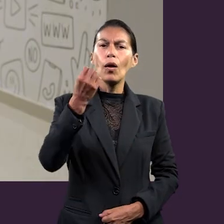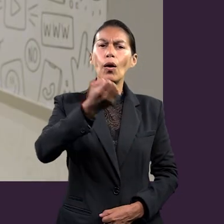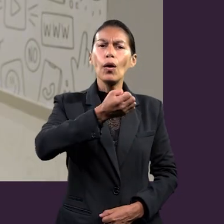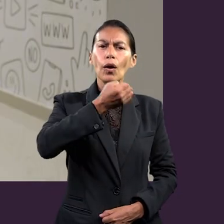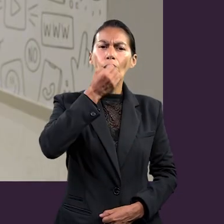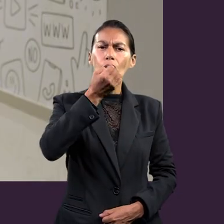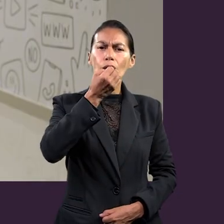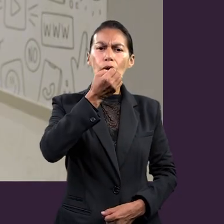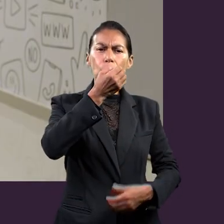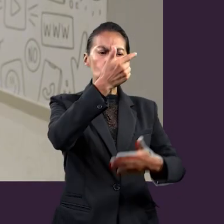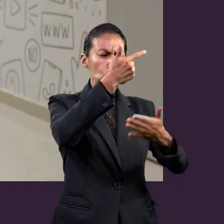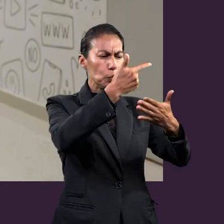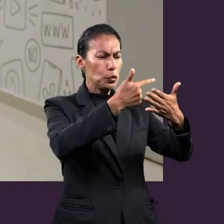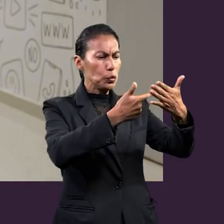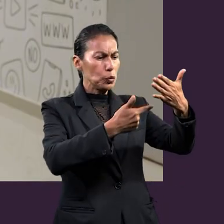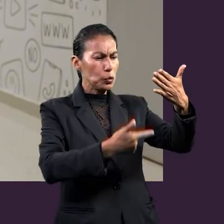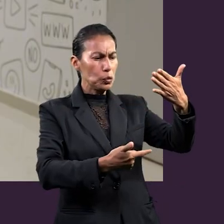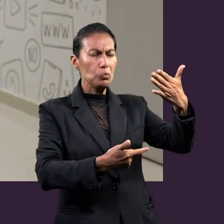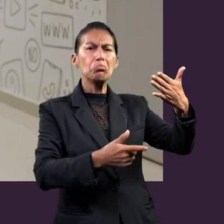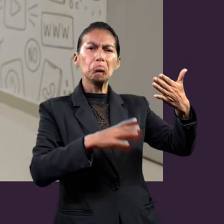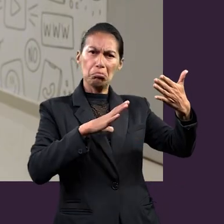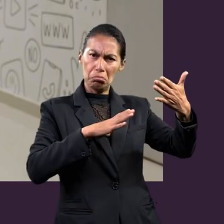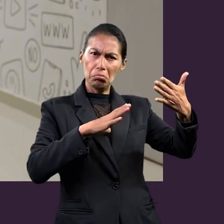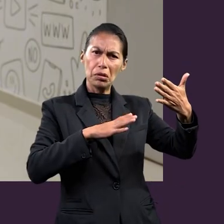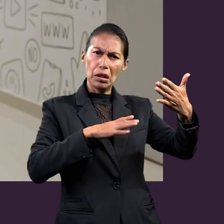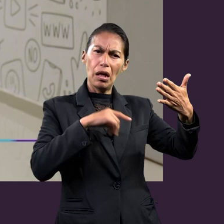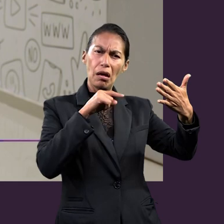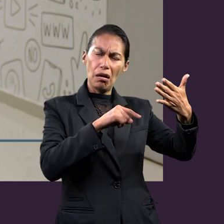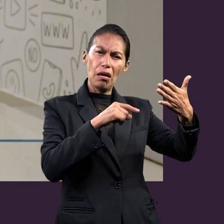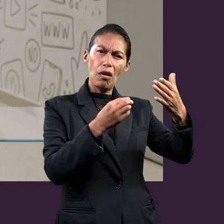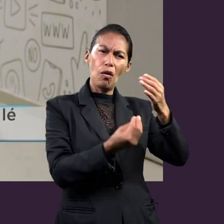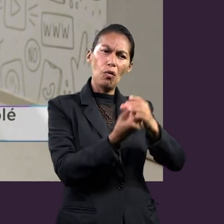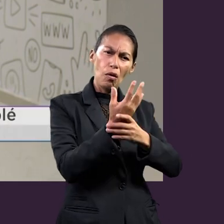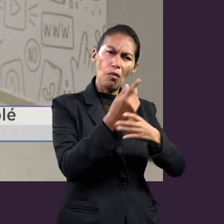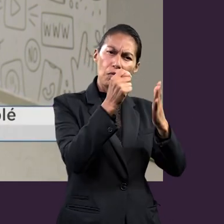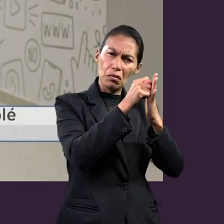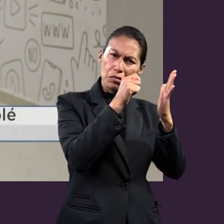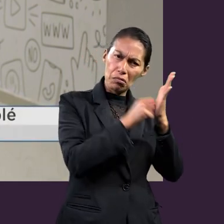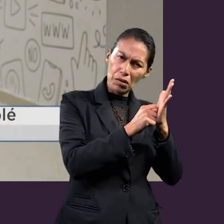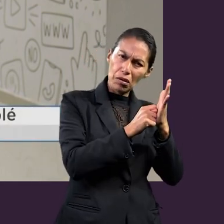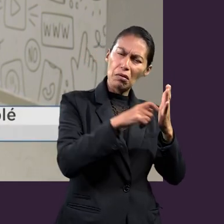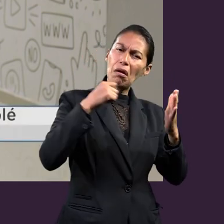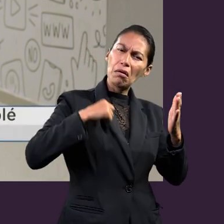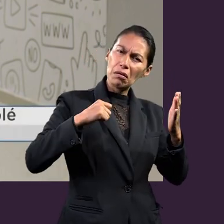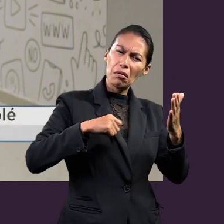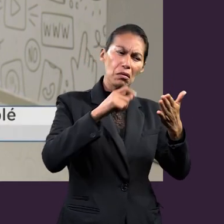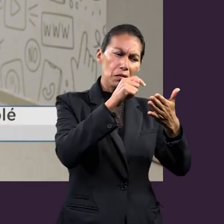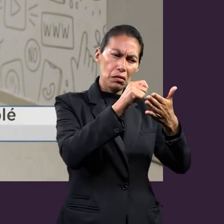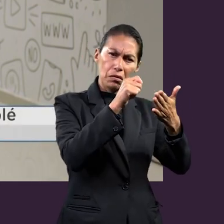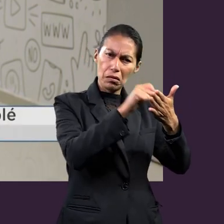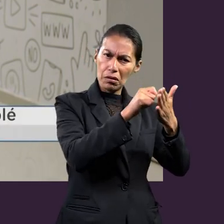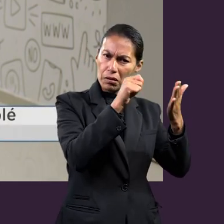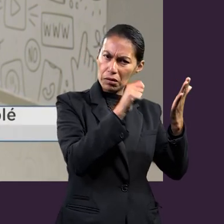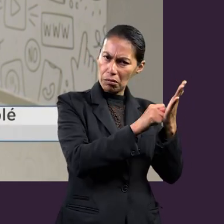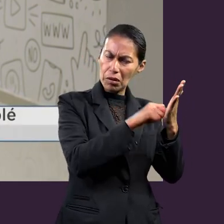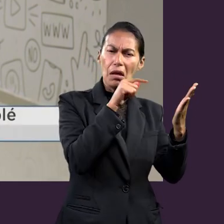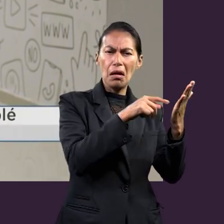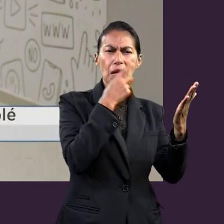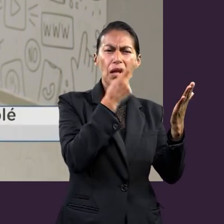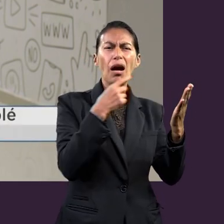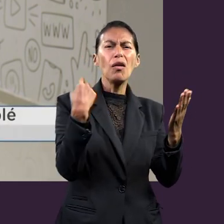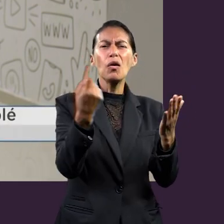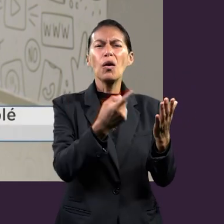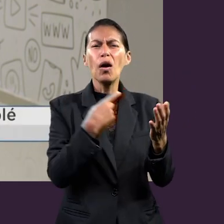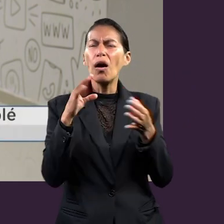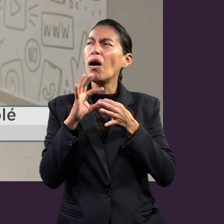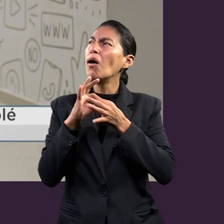En cuanto a la oración, tenemos muchísima instrucción en el Nuevo Testamento, también en el Antiguo Testamento, acerca de